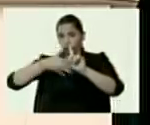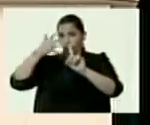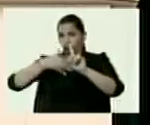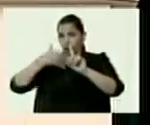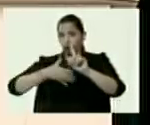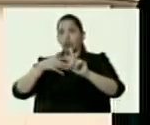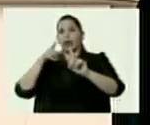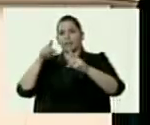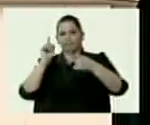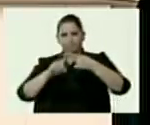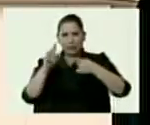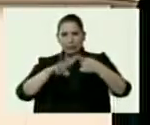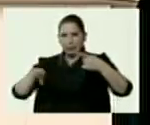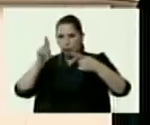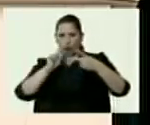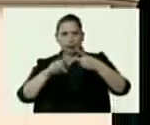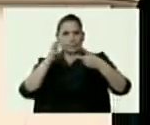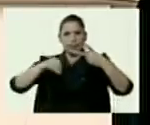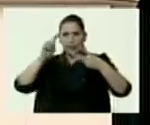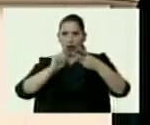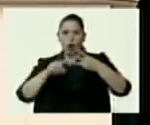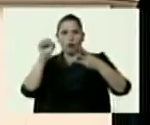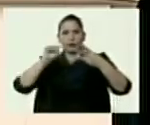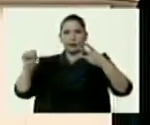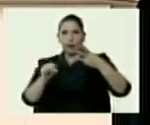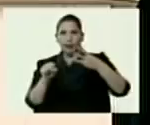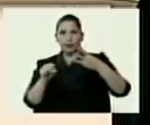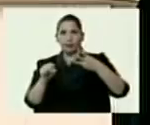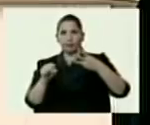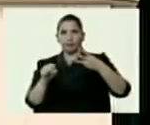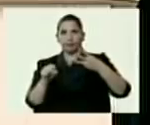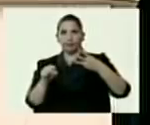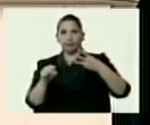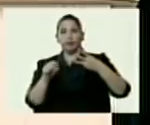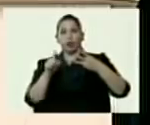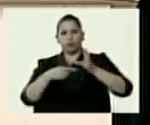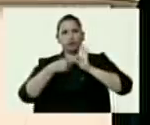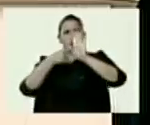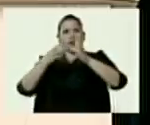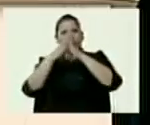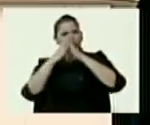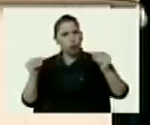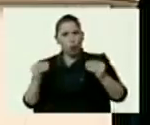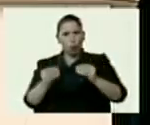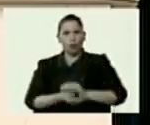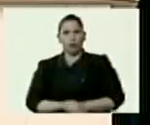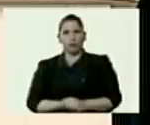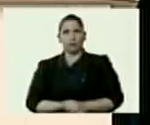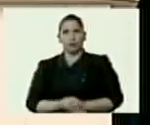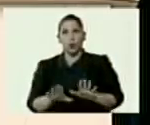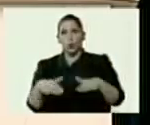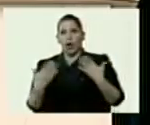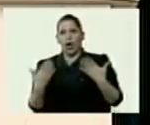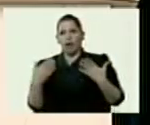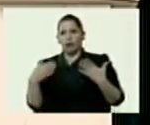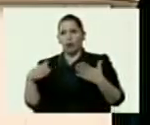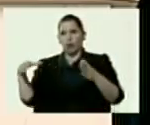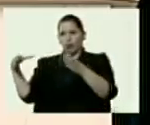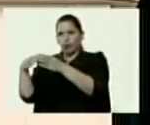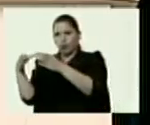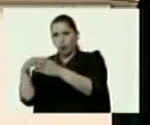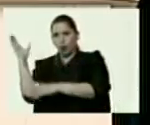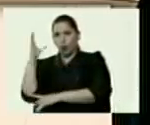Maicao, en Río Hacha, en la Sierra Nevada de Santa Marta, a mostrar todas las ocasiones en que efectivos colombianos han